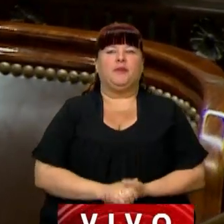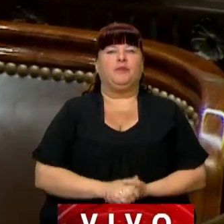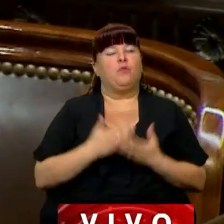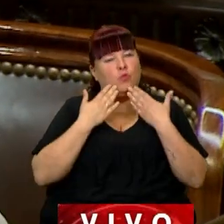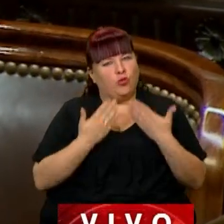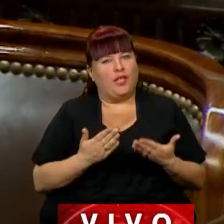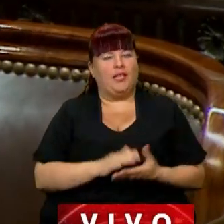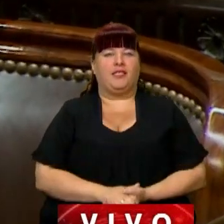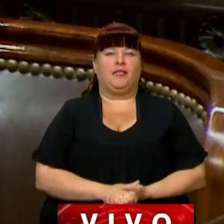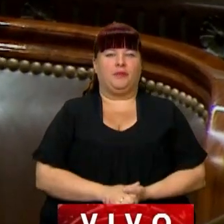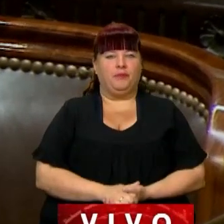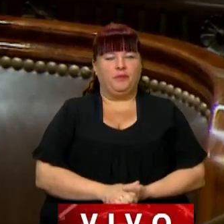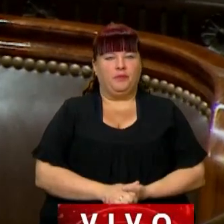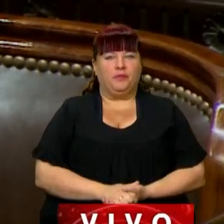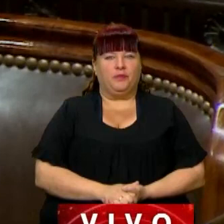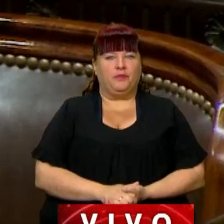Muchas gracias.